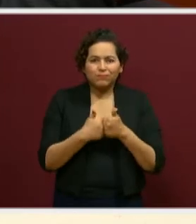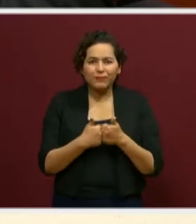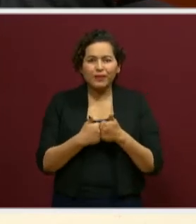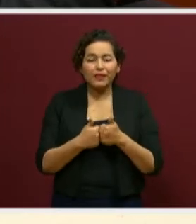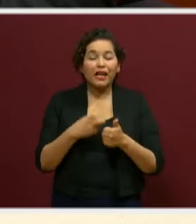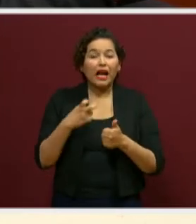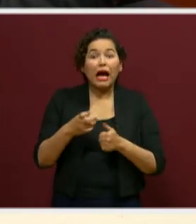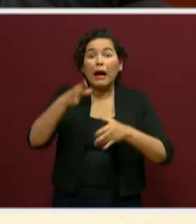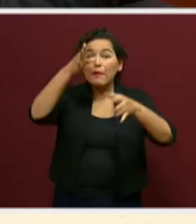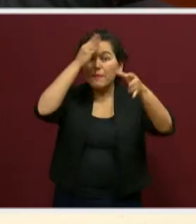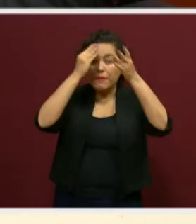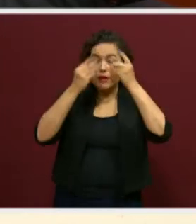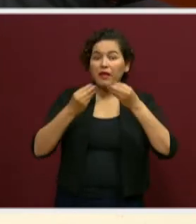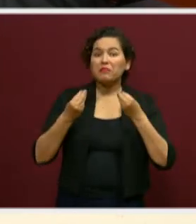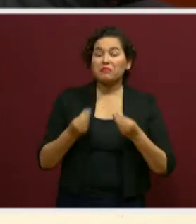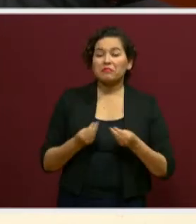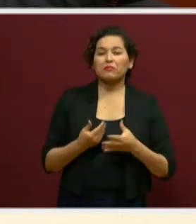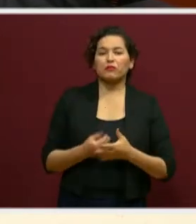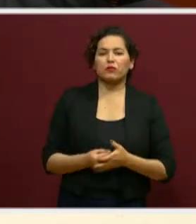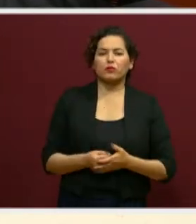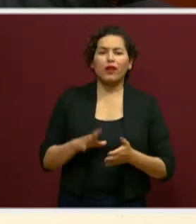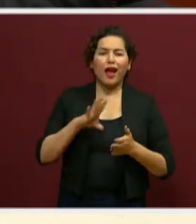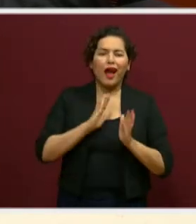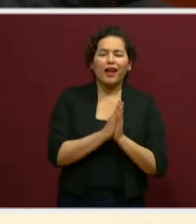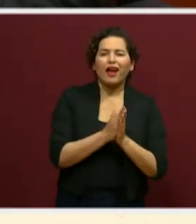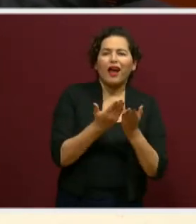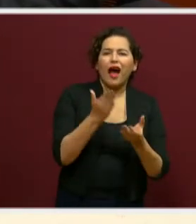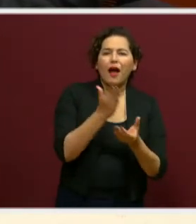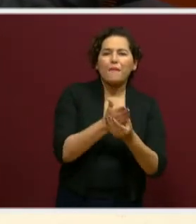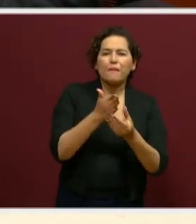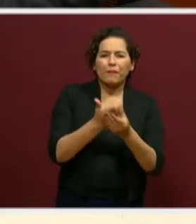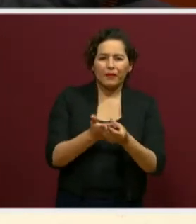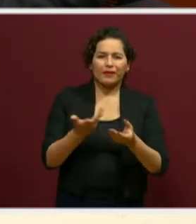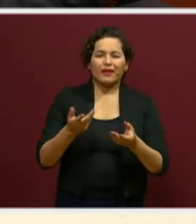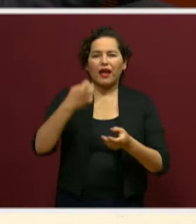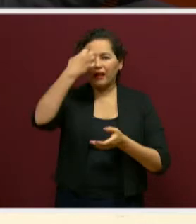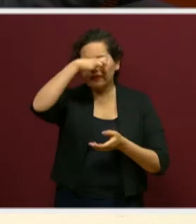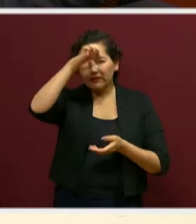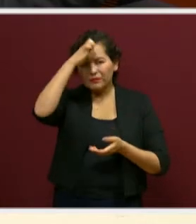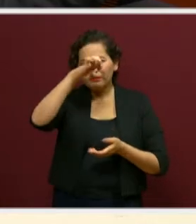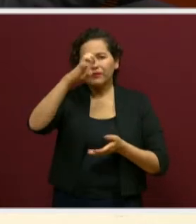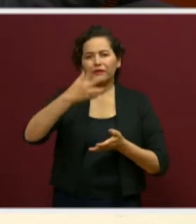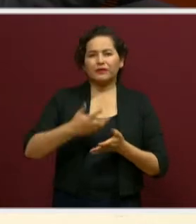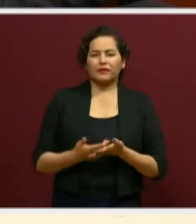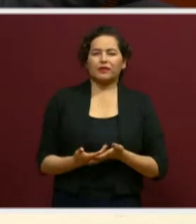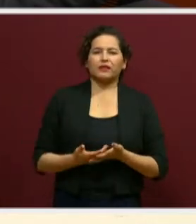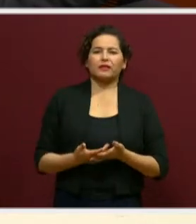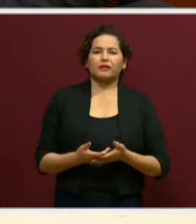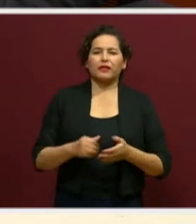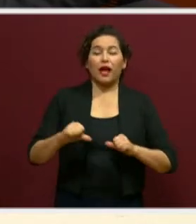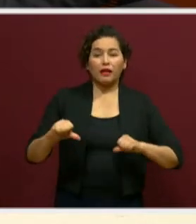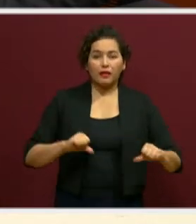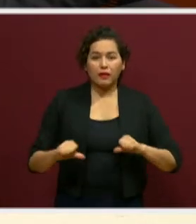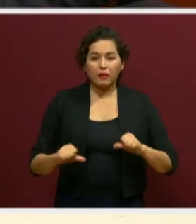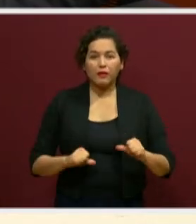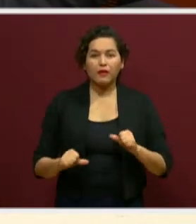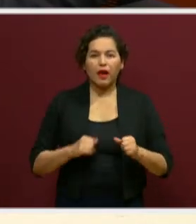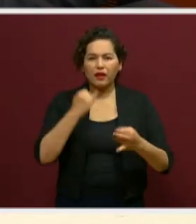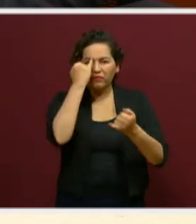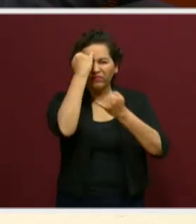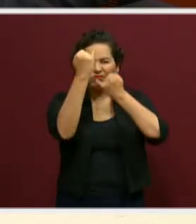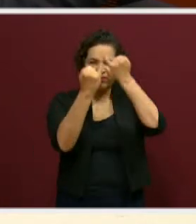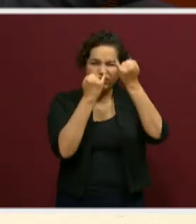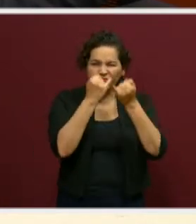tuvieron mucho que ver la carpeta de experiencias, las actividades diseñadas por los maestros a través de los cuadernillos de aprendizaje